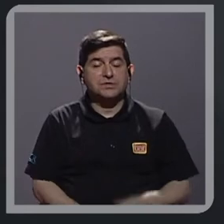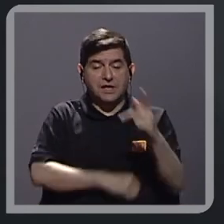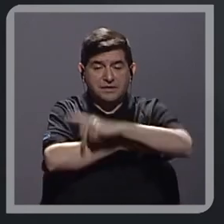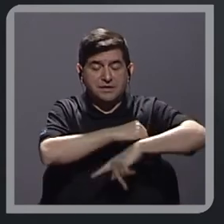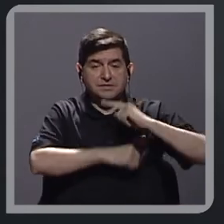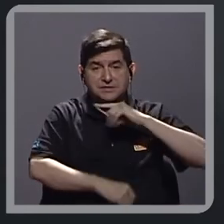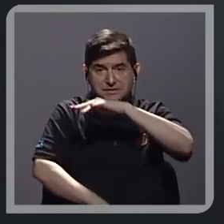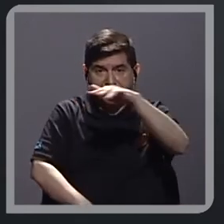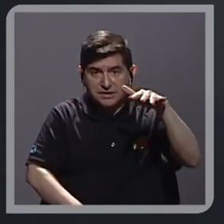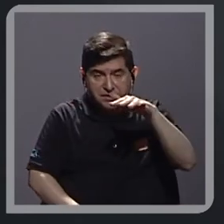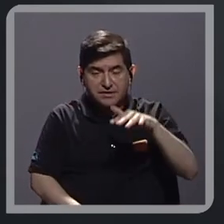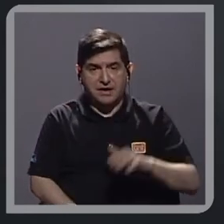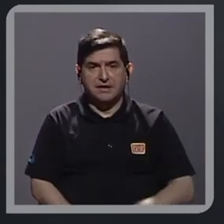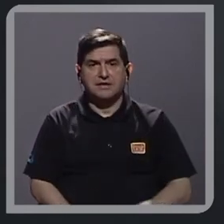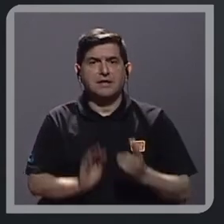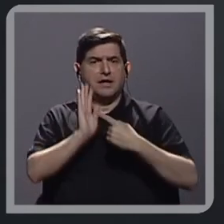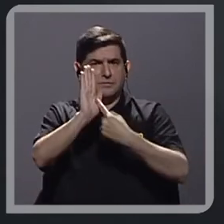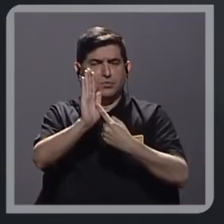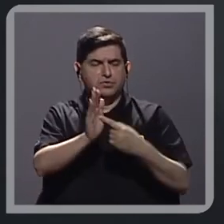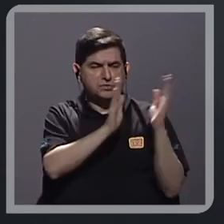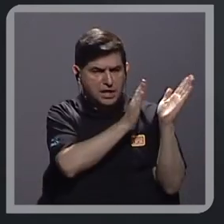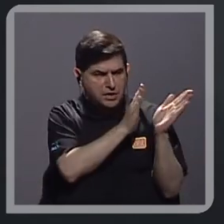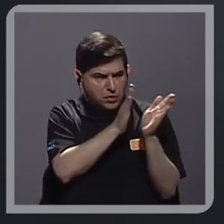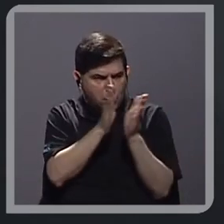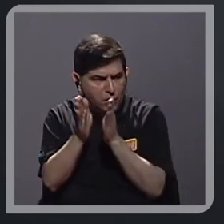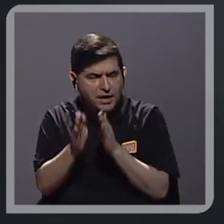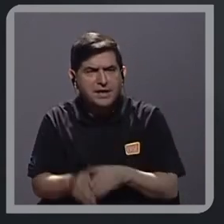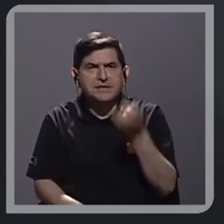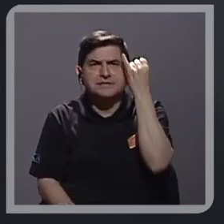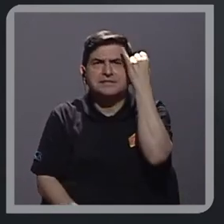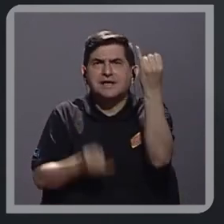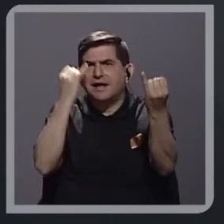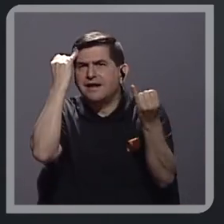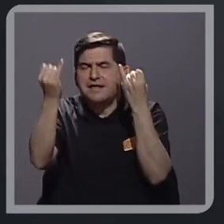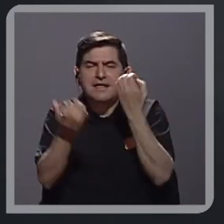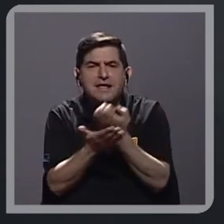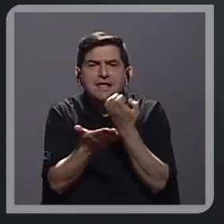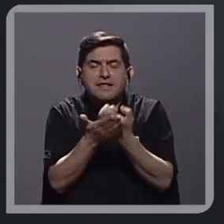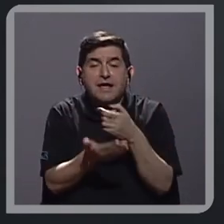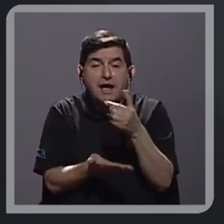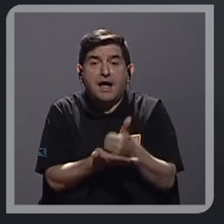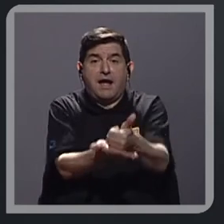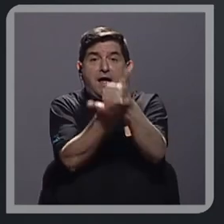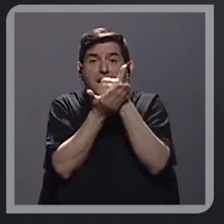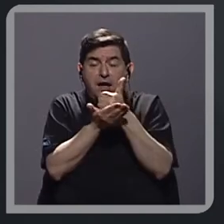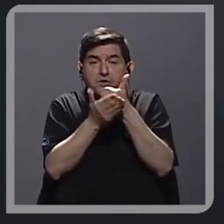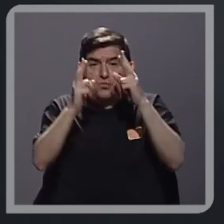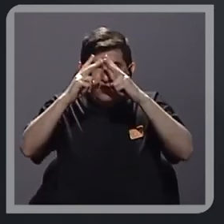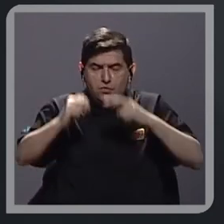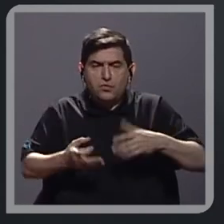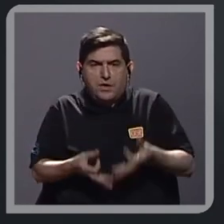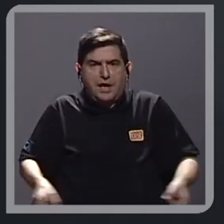realidad de cómo pueden organizar sus ideas económicas y eso sirve para un análisis fundamental que usted me lo ha